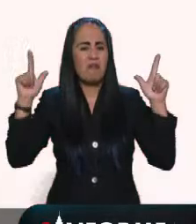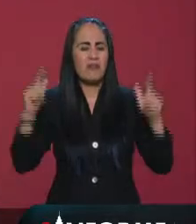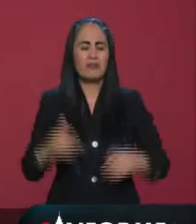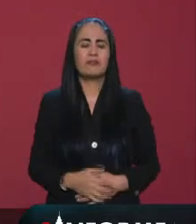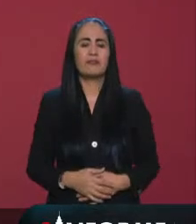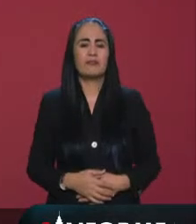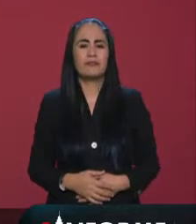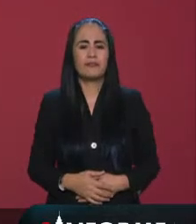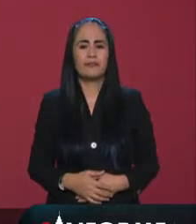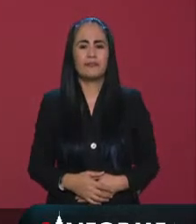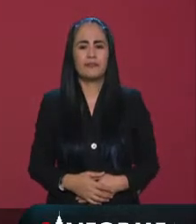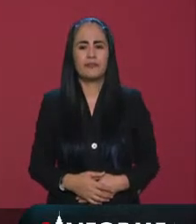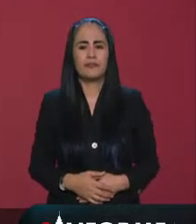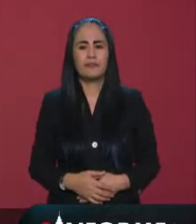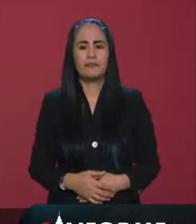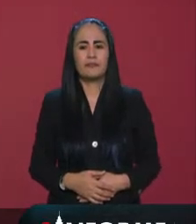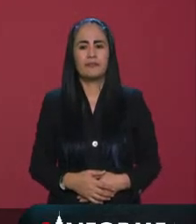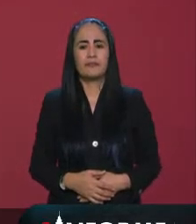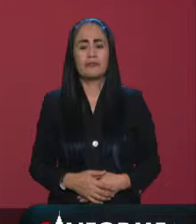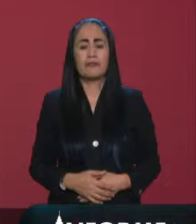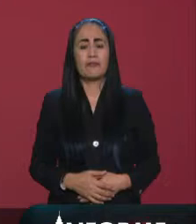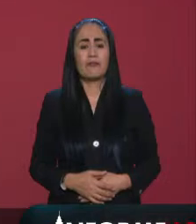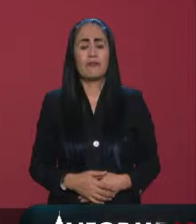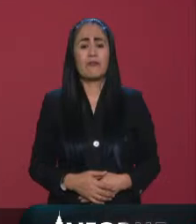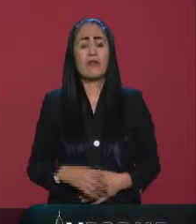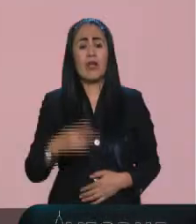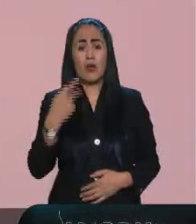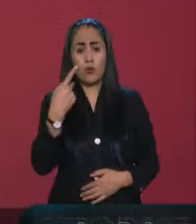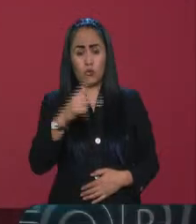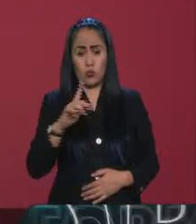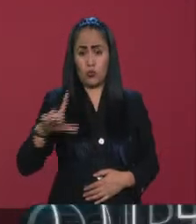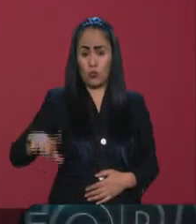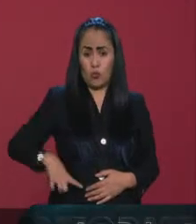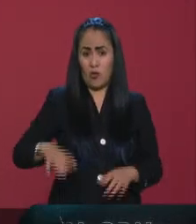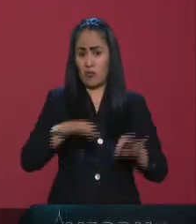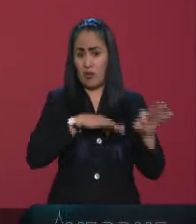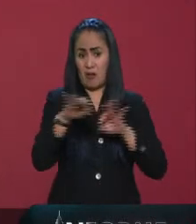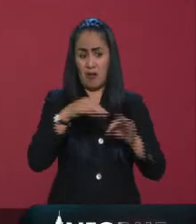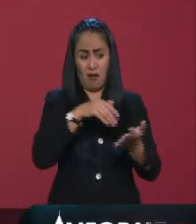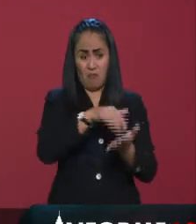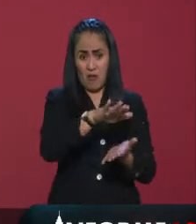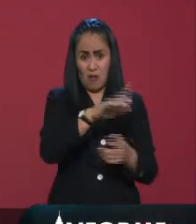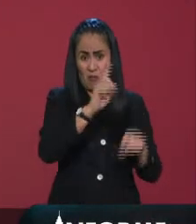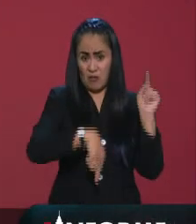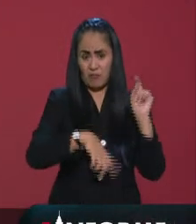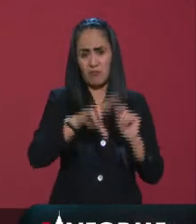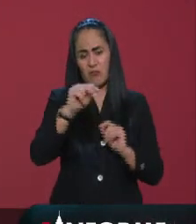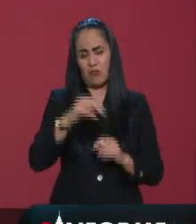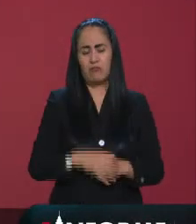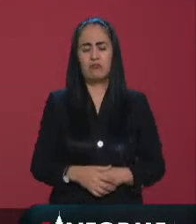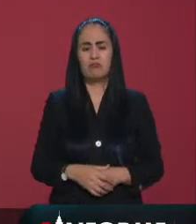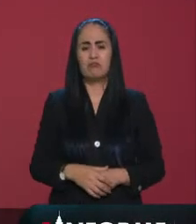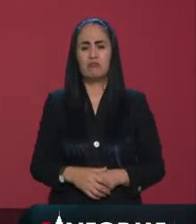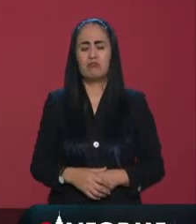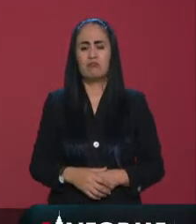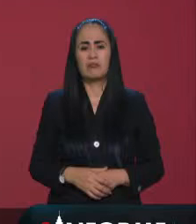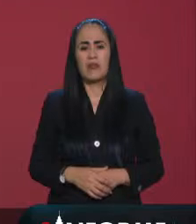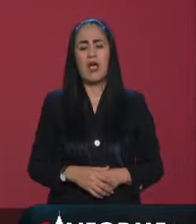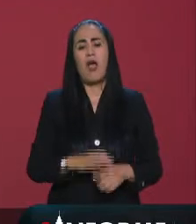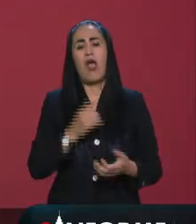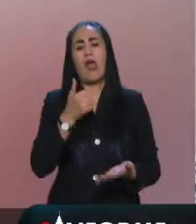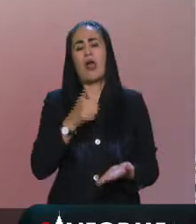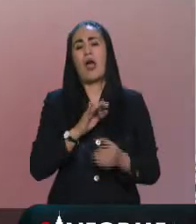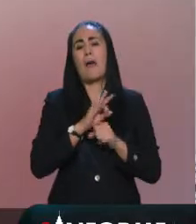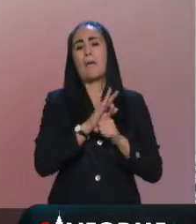y ni siquiera perdían su respetabilidad si tenían influencias no pasaba